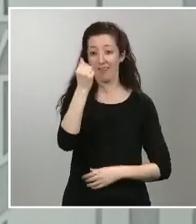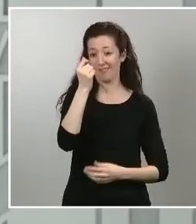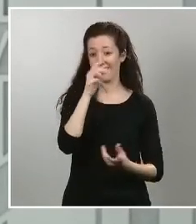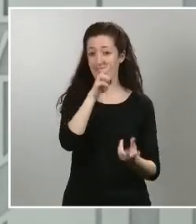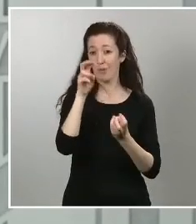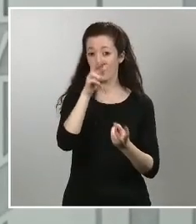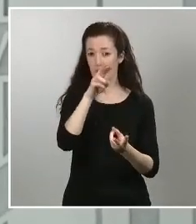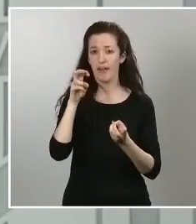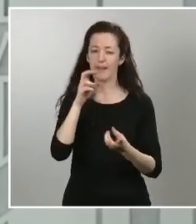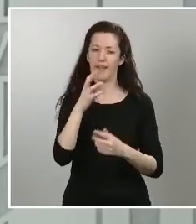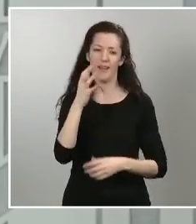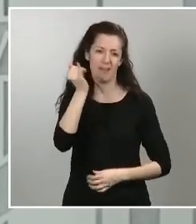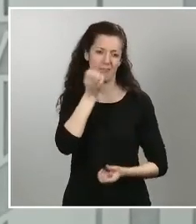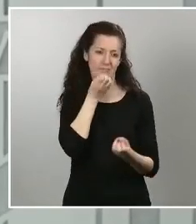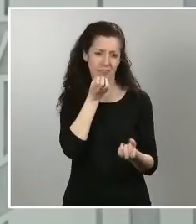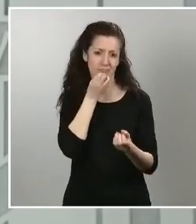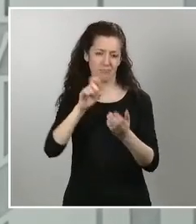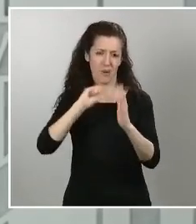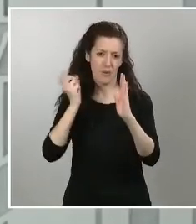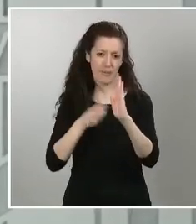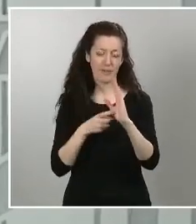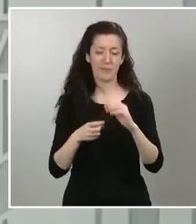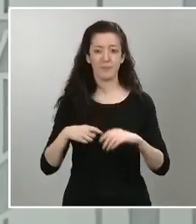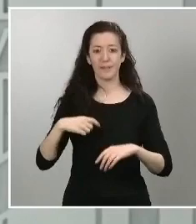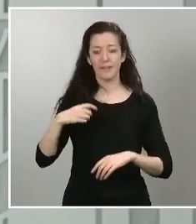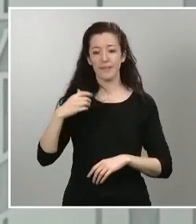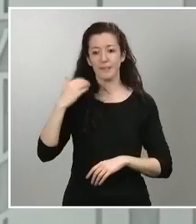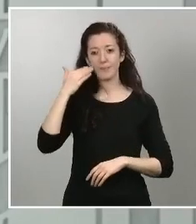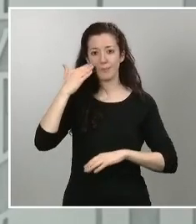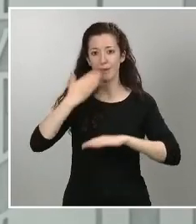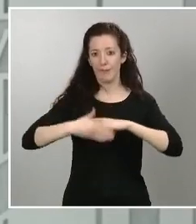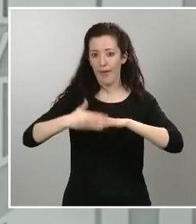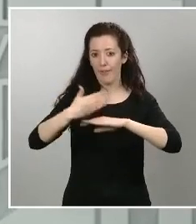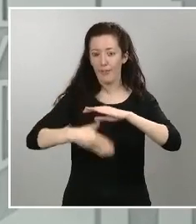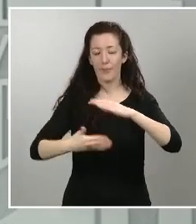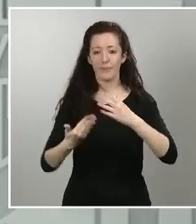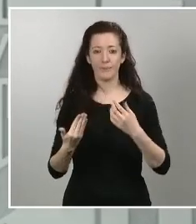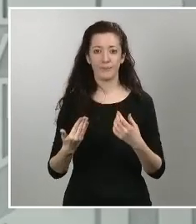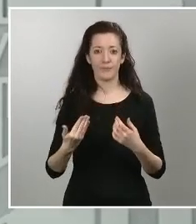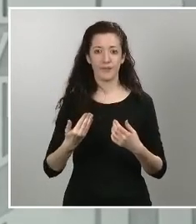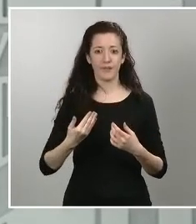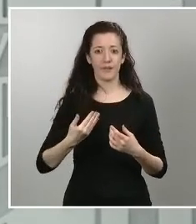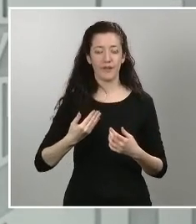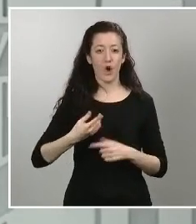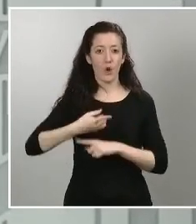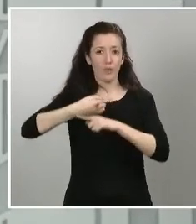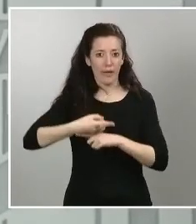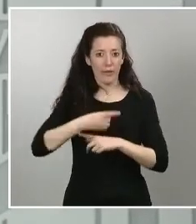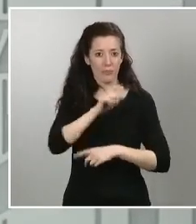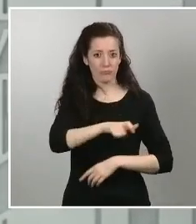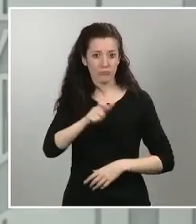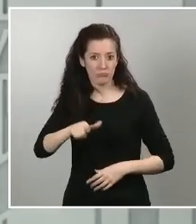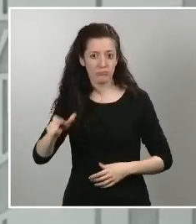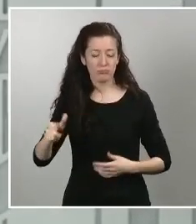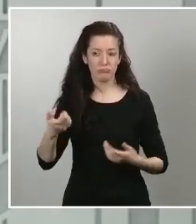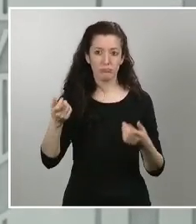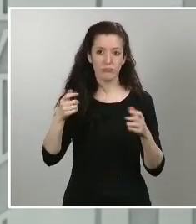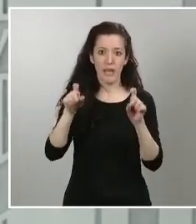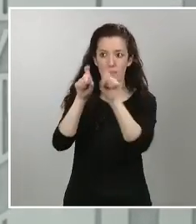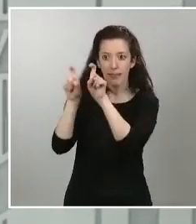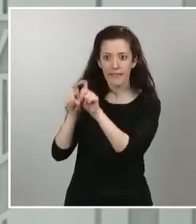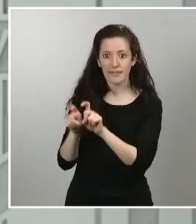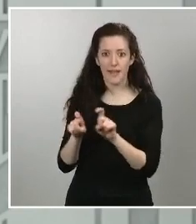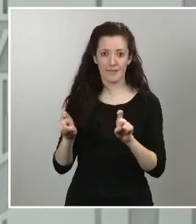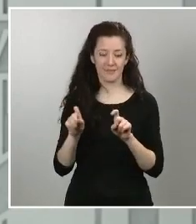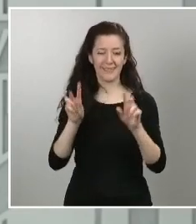son los plazos y cuáles son las obligaciones de todos los ciudadanos y también de las empresas respecto al pago de los impuestos